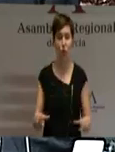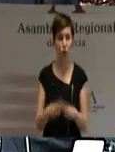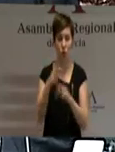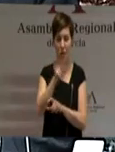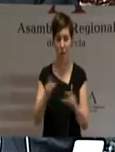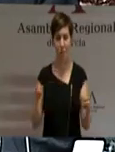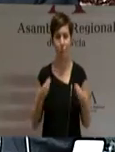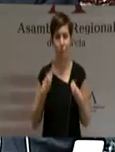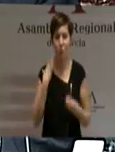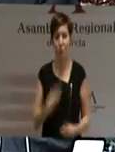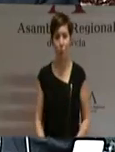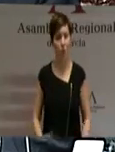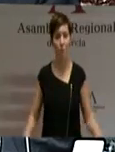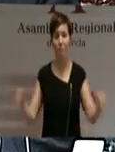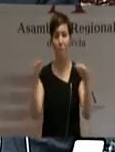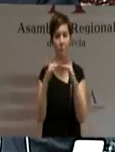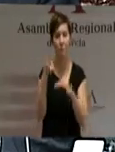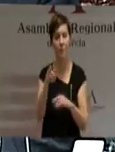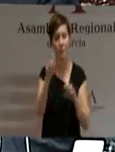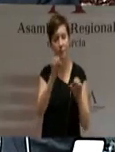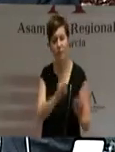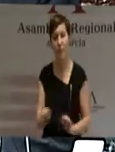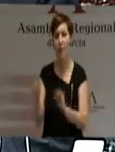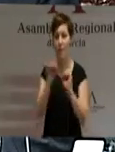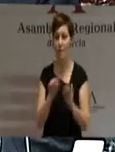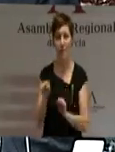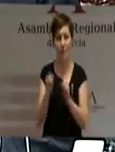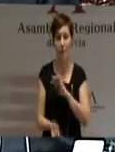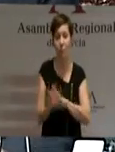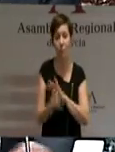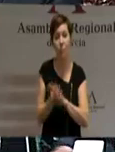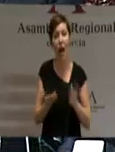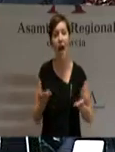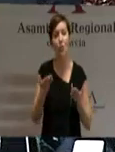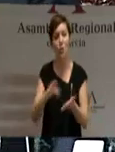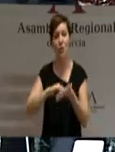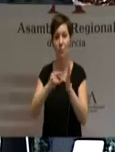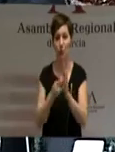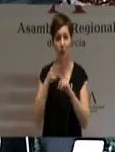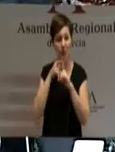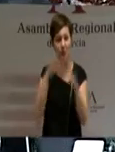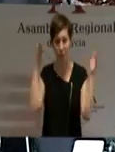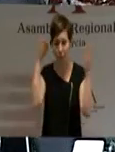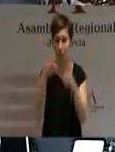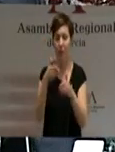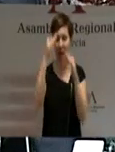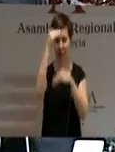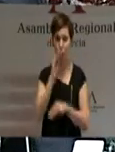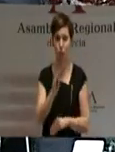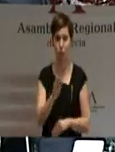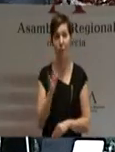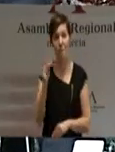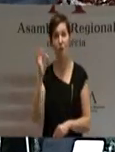para las que hay que seguir articulando ayudas y programas, al objeto de que con la colaboración de las ONGs